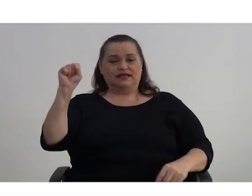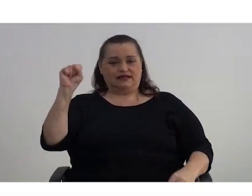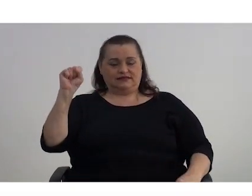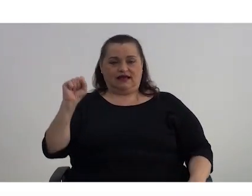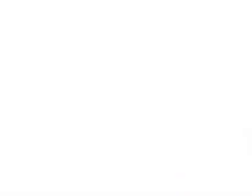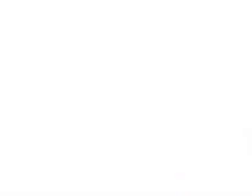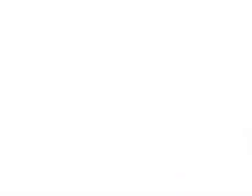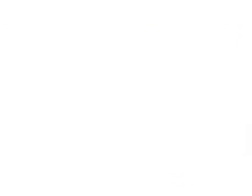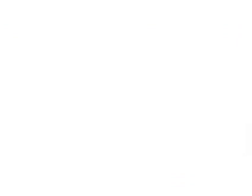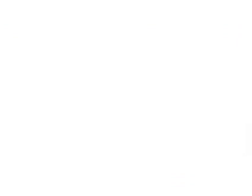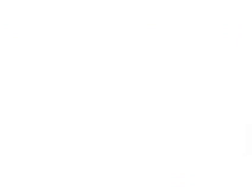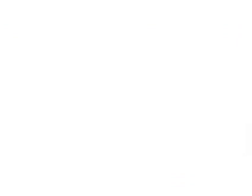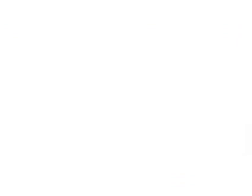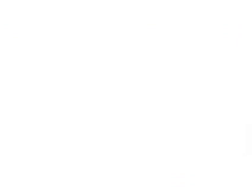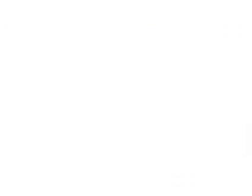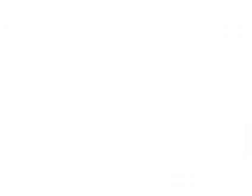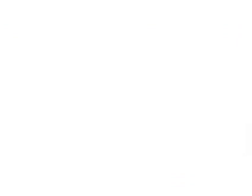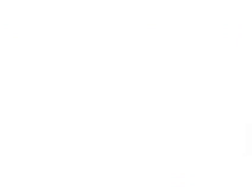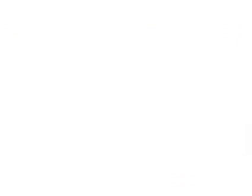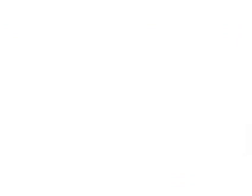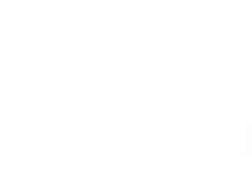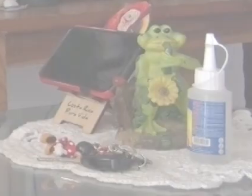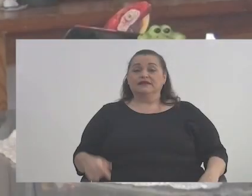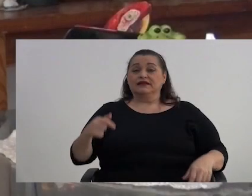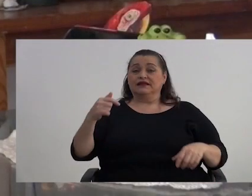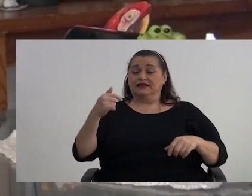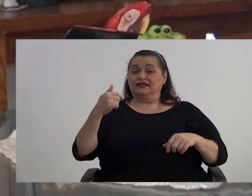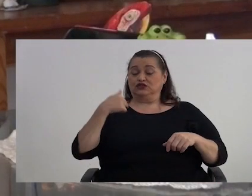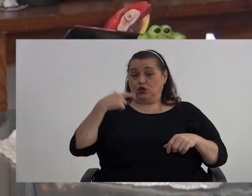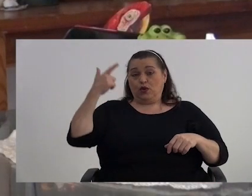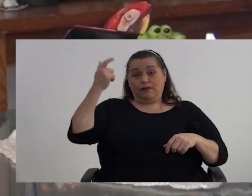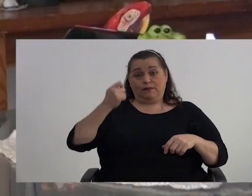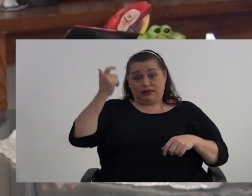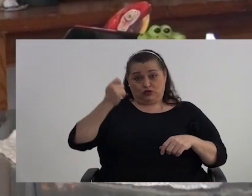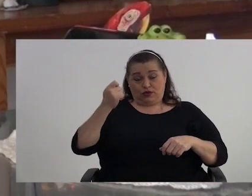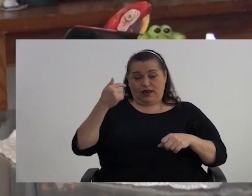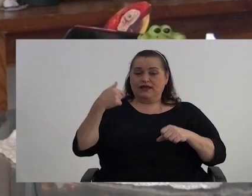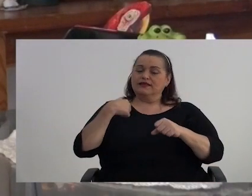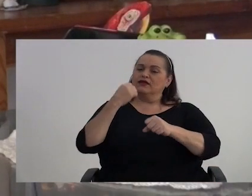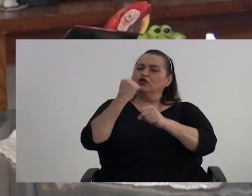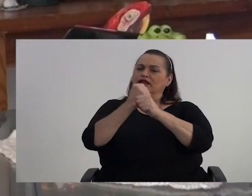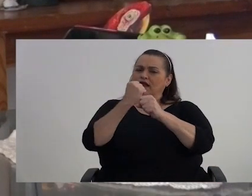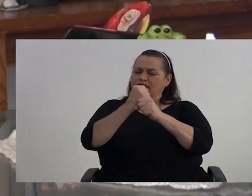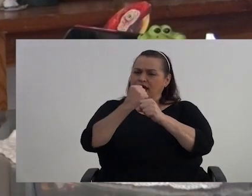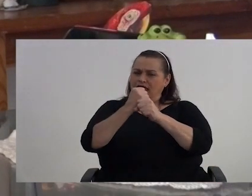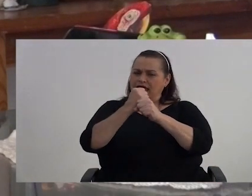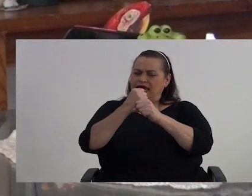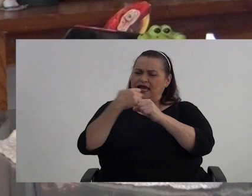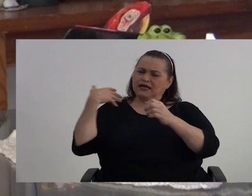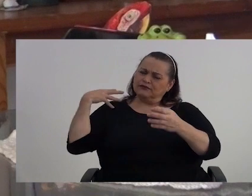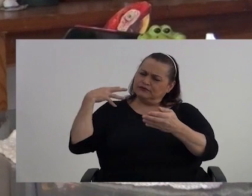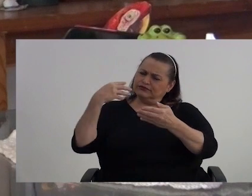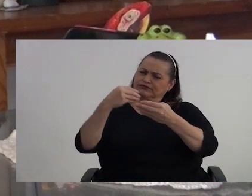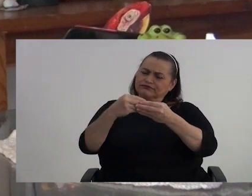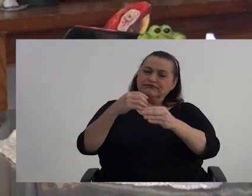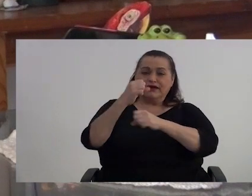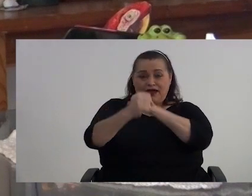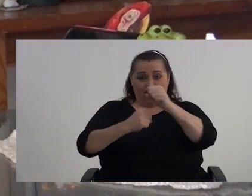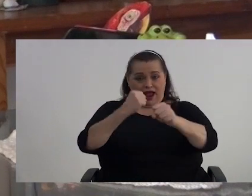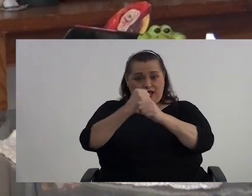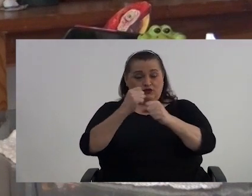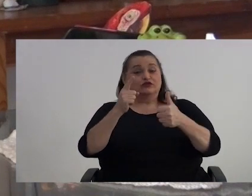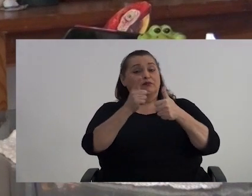¿Cuál es su historia Laboral como educadora? Me jubilé Trabajé Por muchos